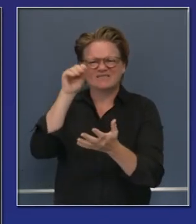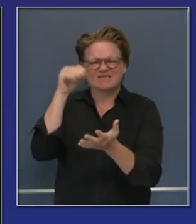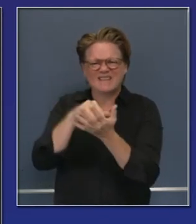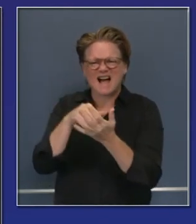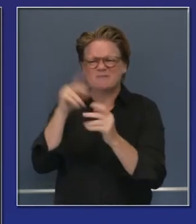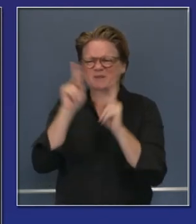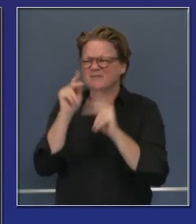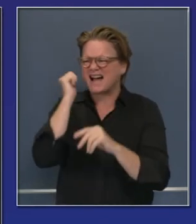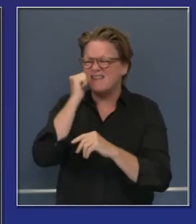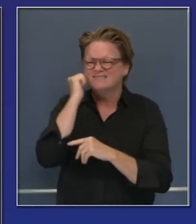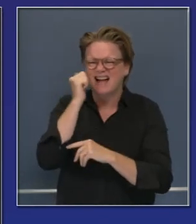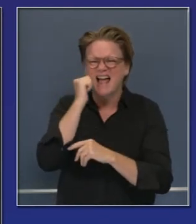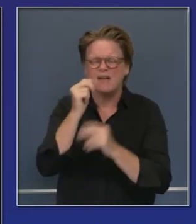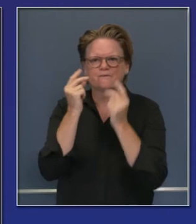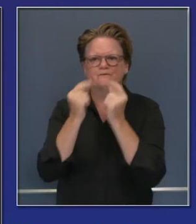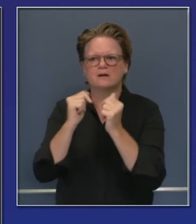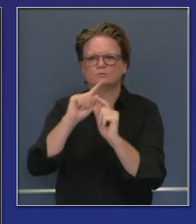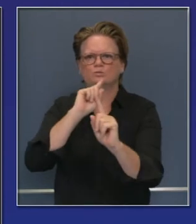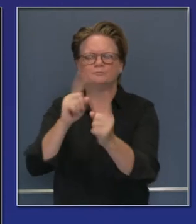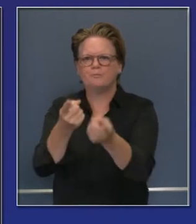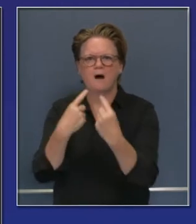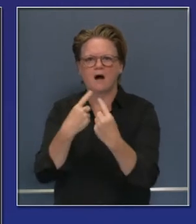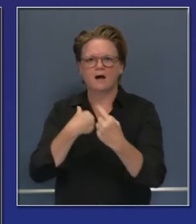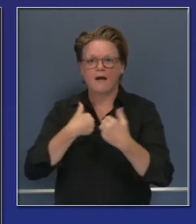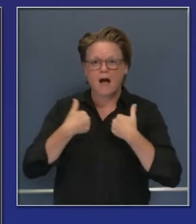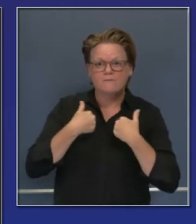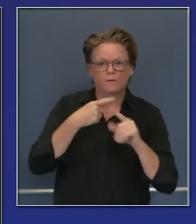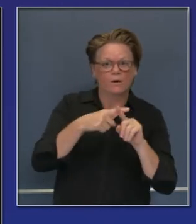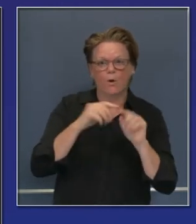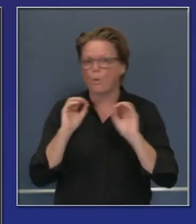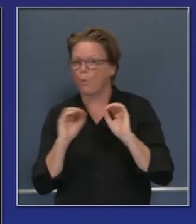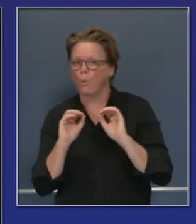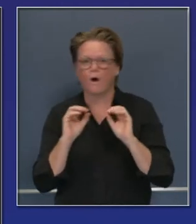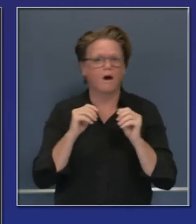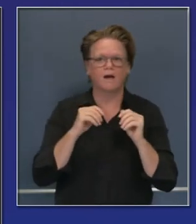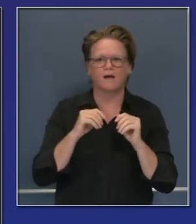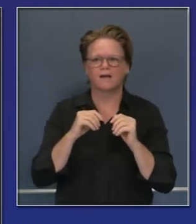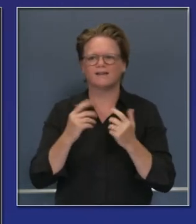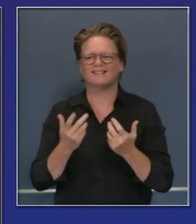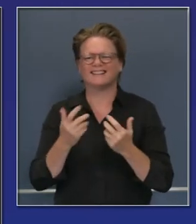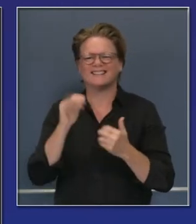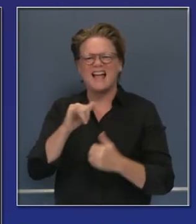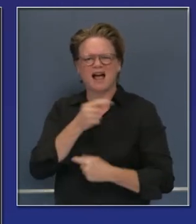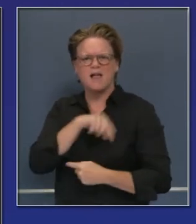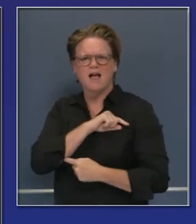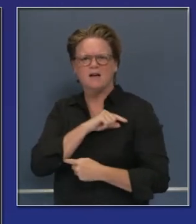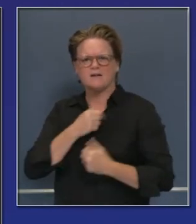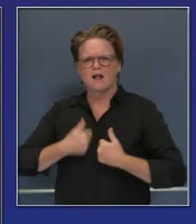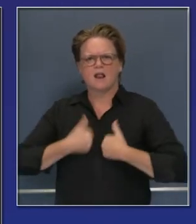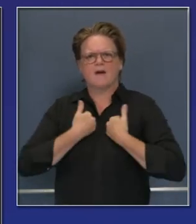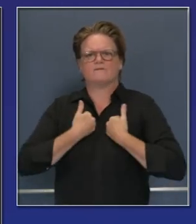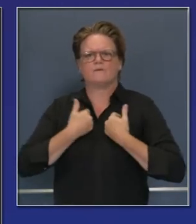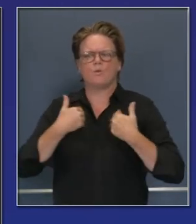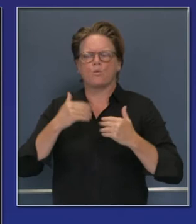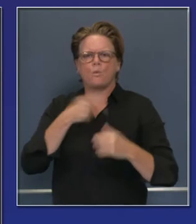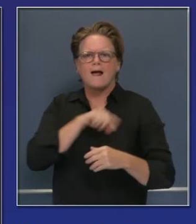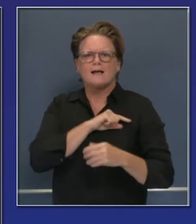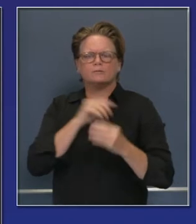resultados tan rápidamente, eso será un impacto importante en la calidad de vida de la gente. Ciertamente